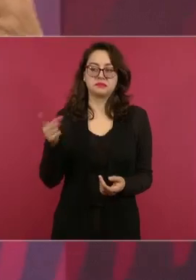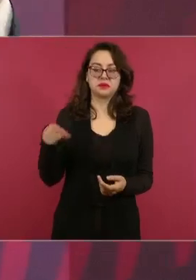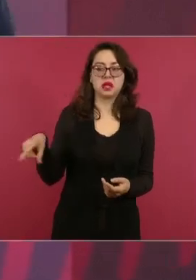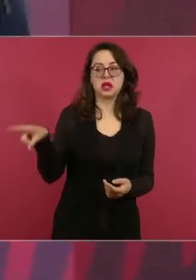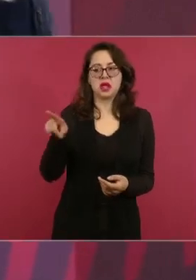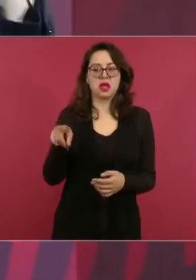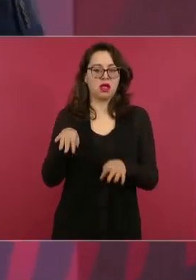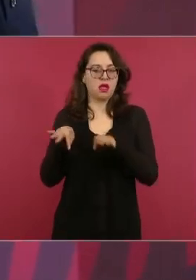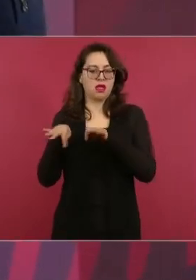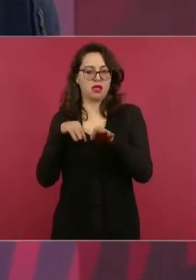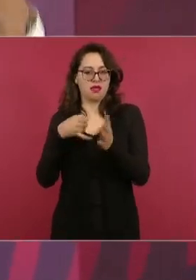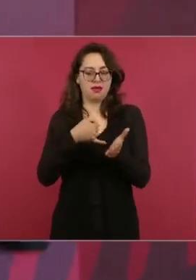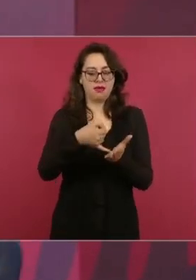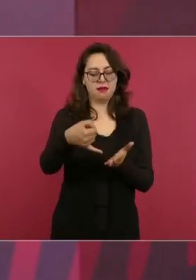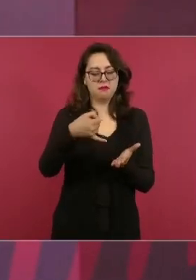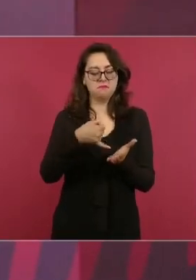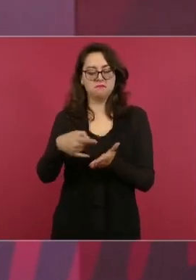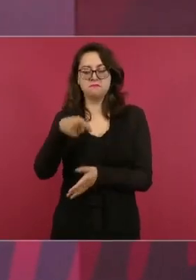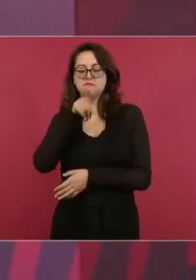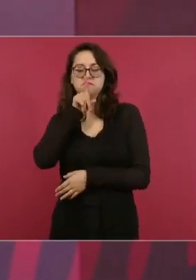crearon